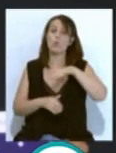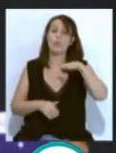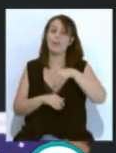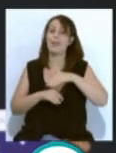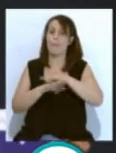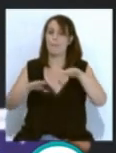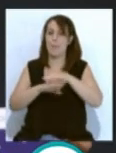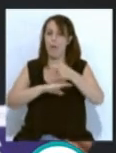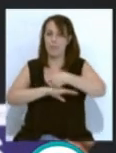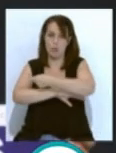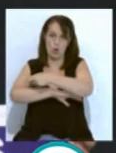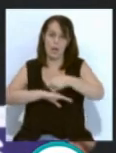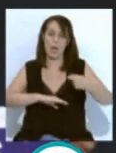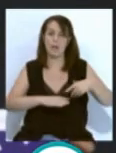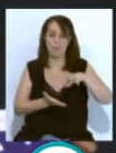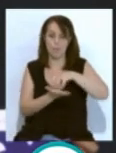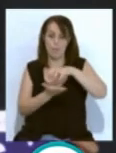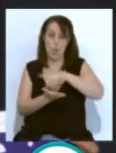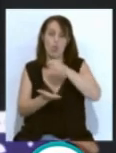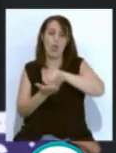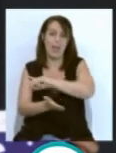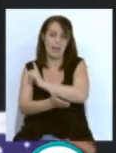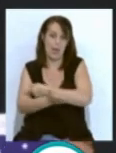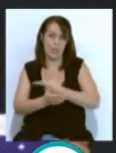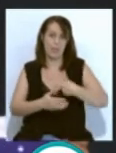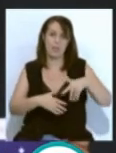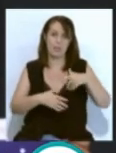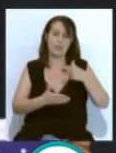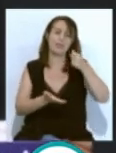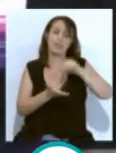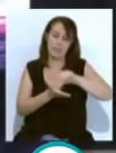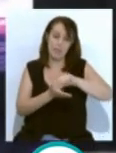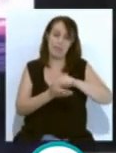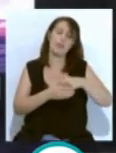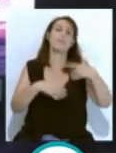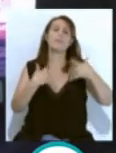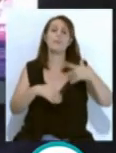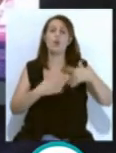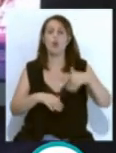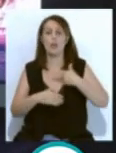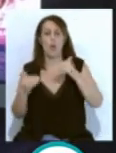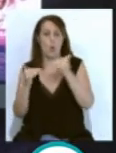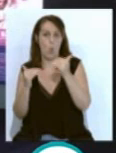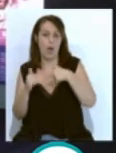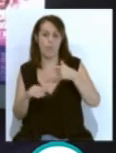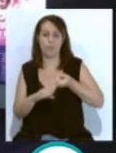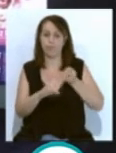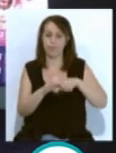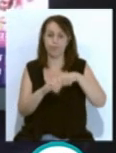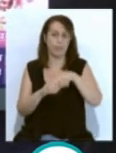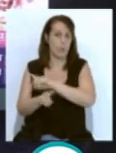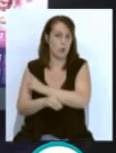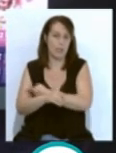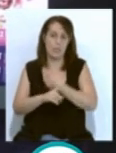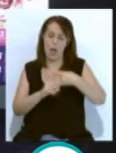la Playa Victoria y el Pabellón Ciudad de Cádiz estos miércoles y jueves 19 y 20 de agosto, contando con deportistas gaditanas de